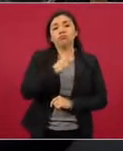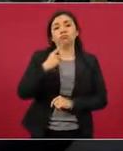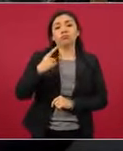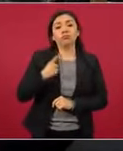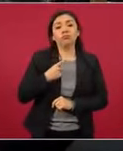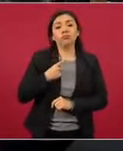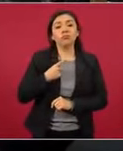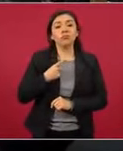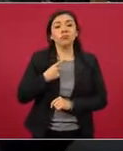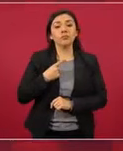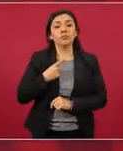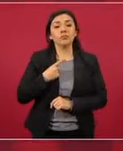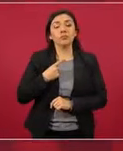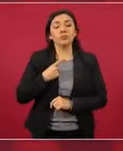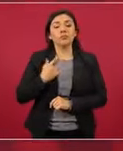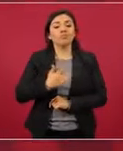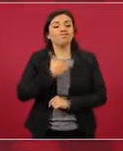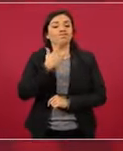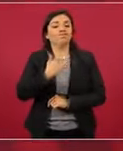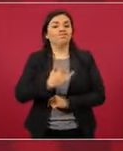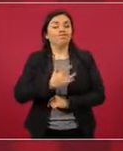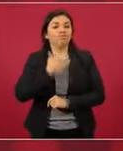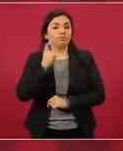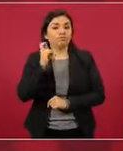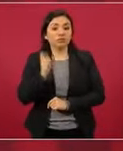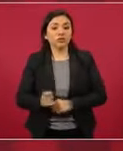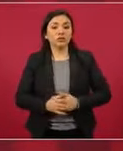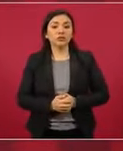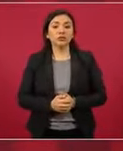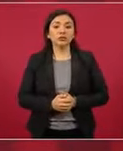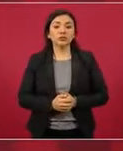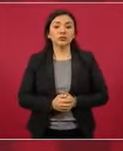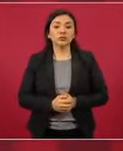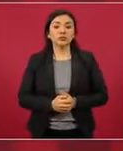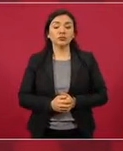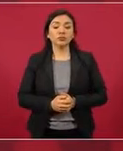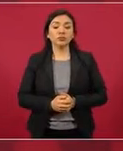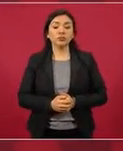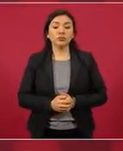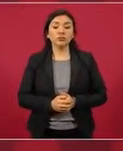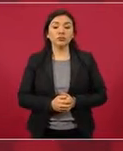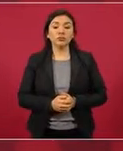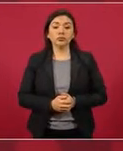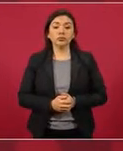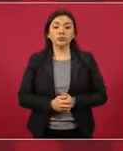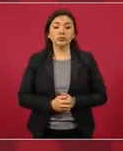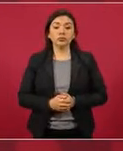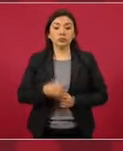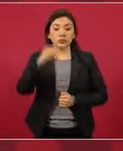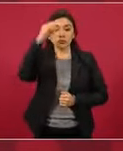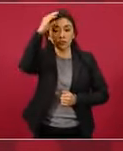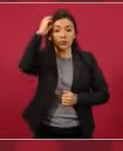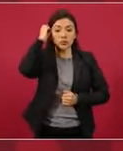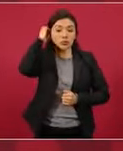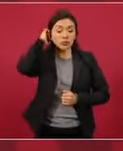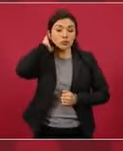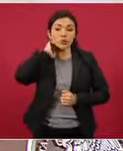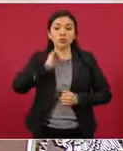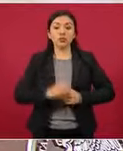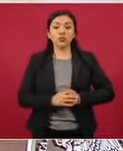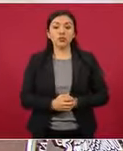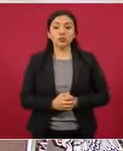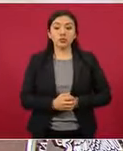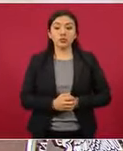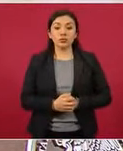considerarse es que nosotros no mandamos